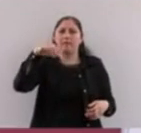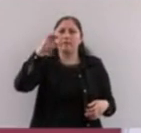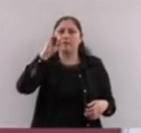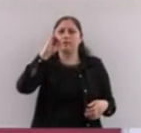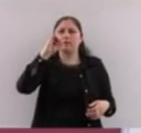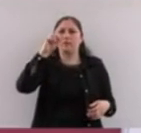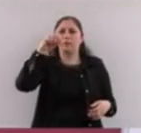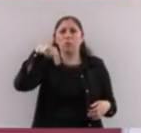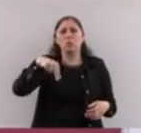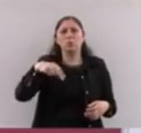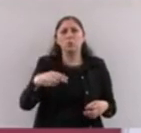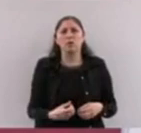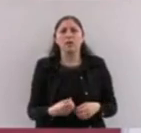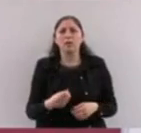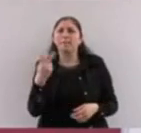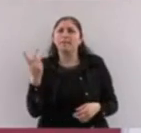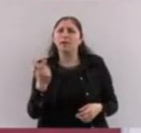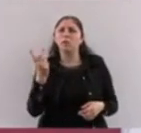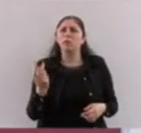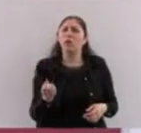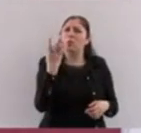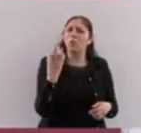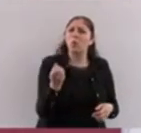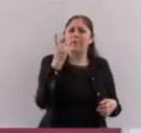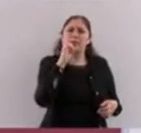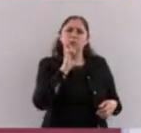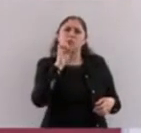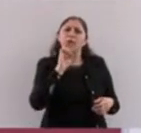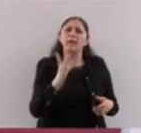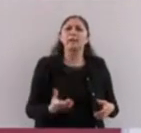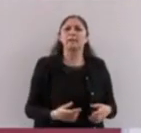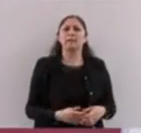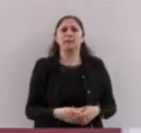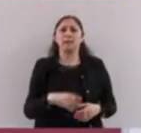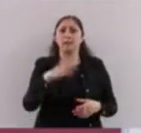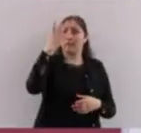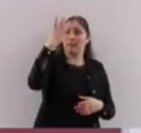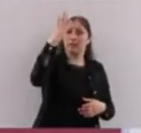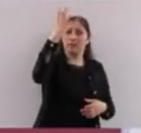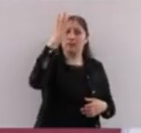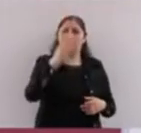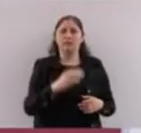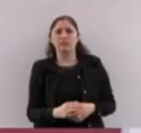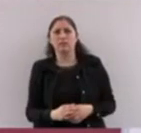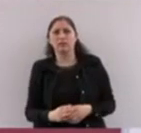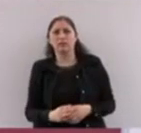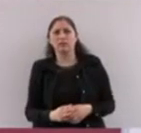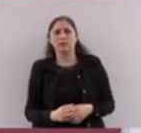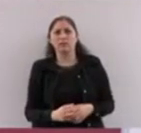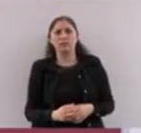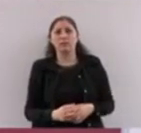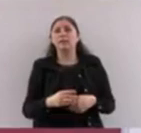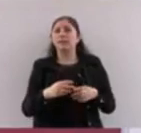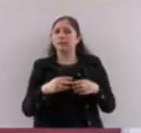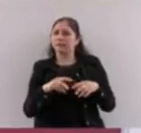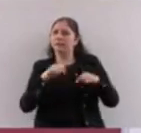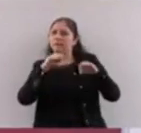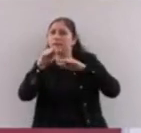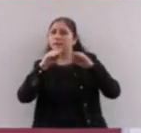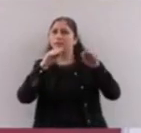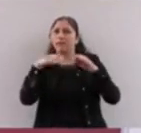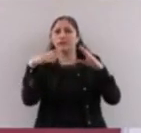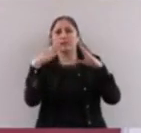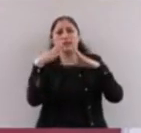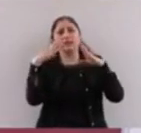¿Cuántas mujeres, a ver, alcen su mano, cuántas mujeres son amas de casa y nunca han